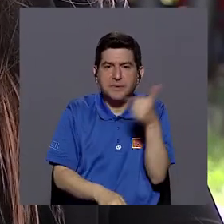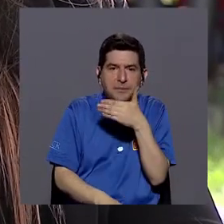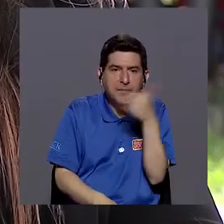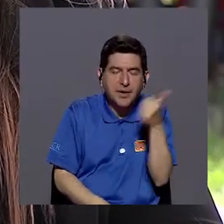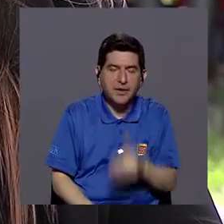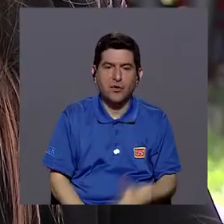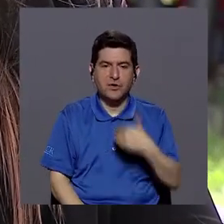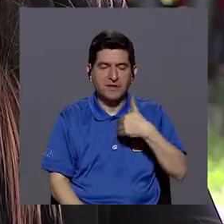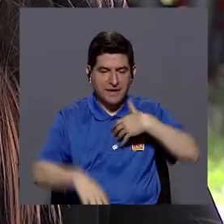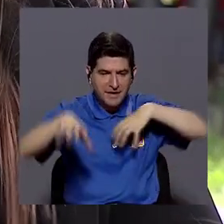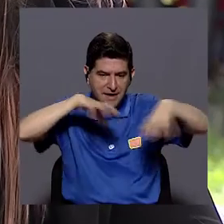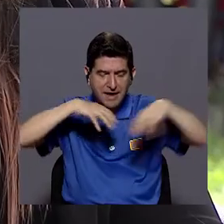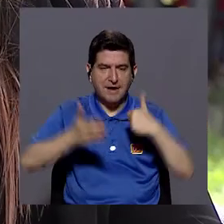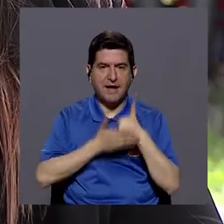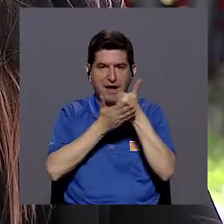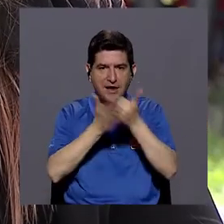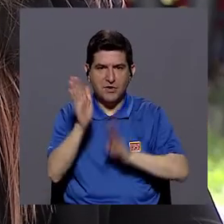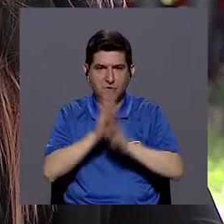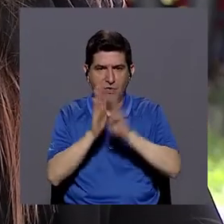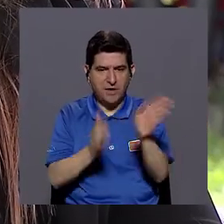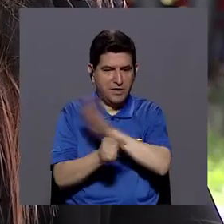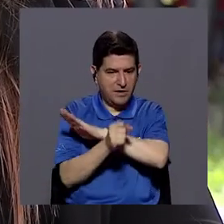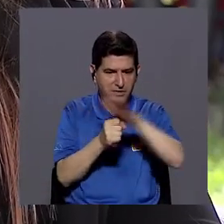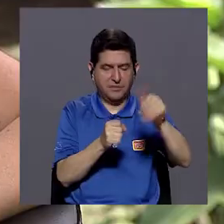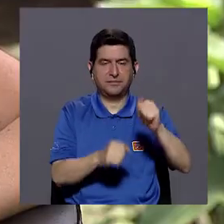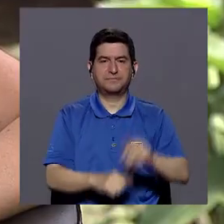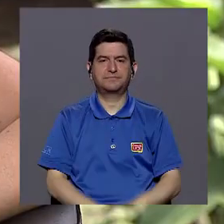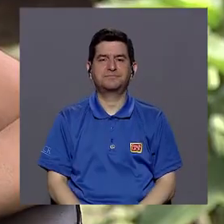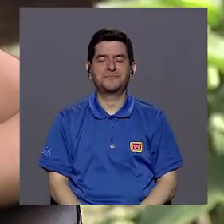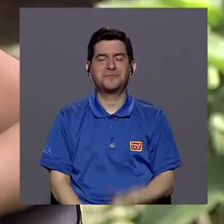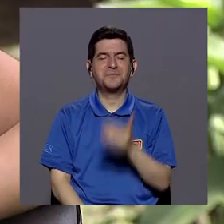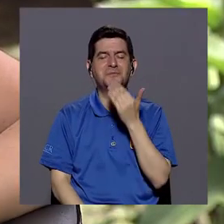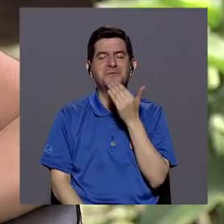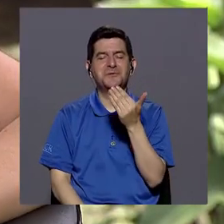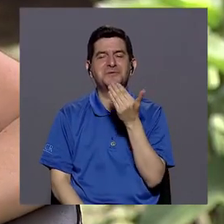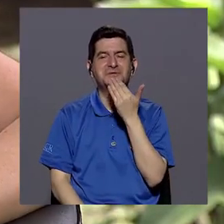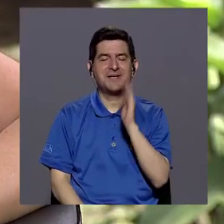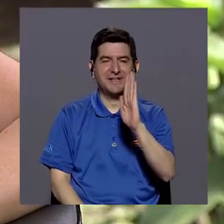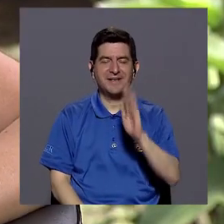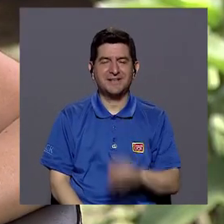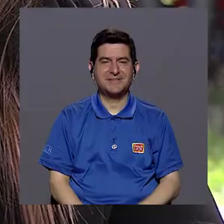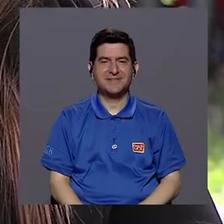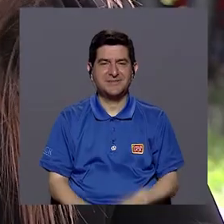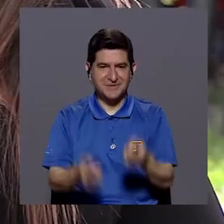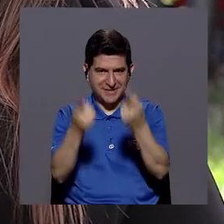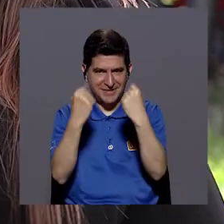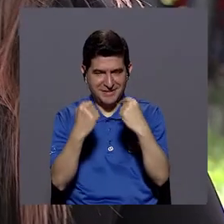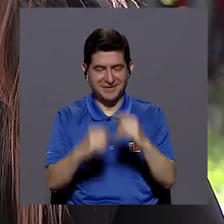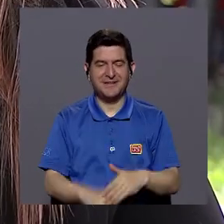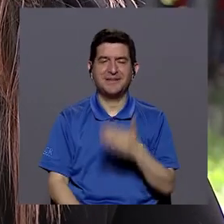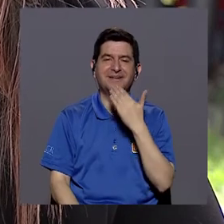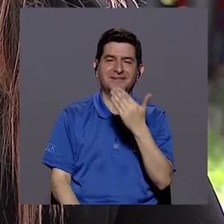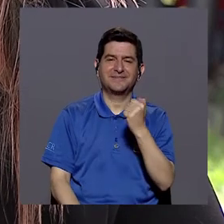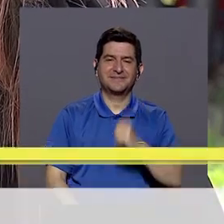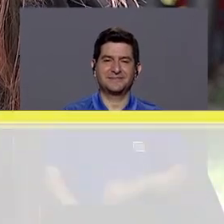a tener acciones que contribuyan al desarrollo integral. Bueno, agradecerte tu espacio. Muchísimas gracias.